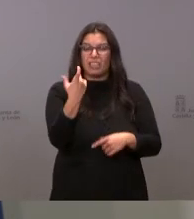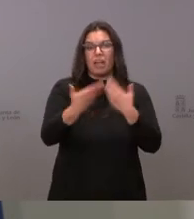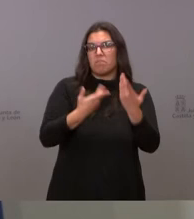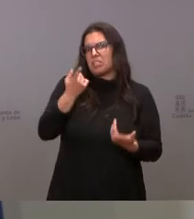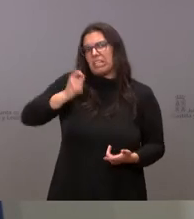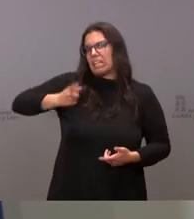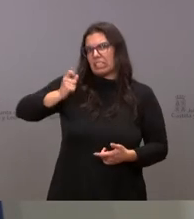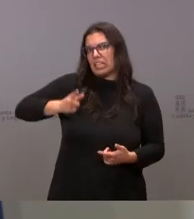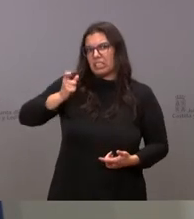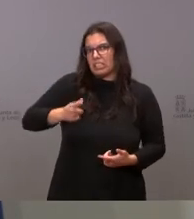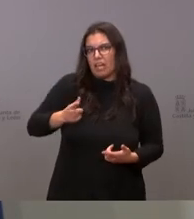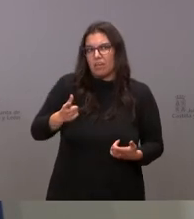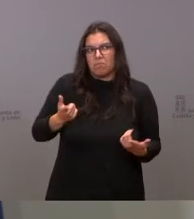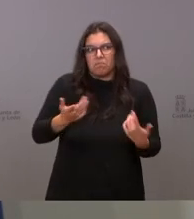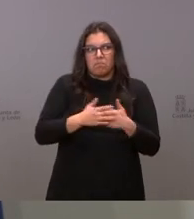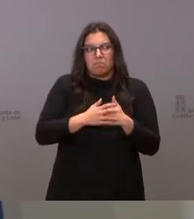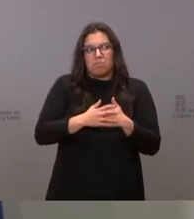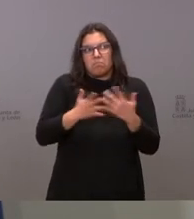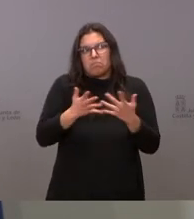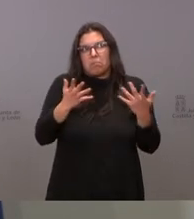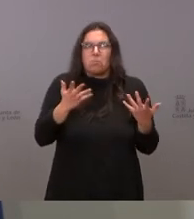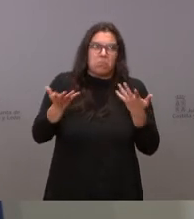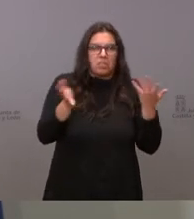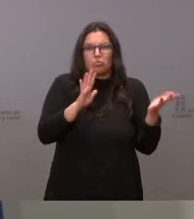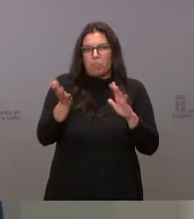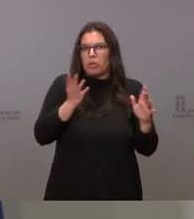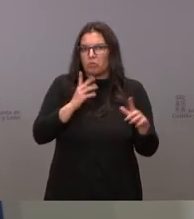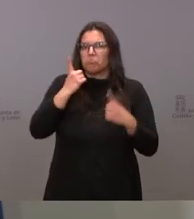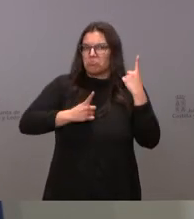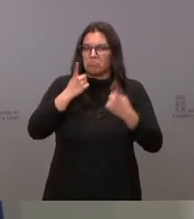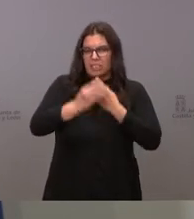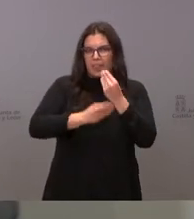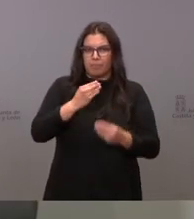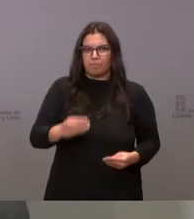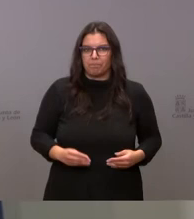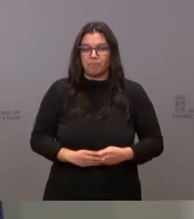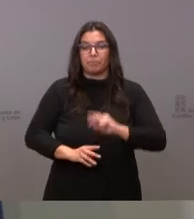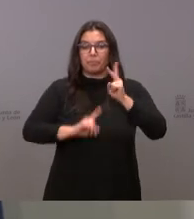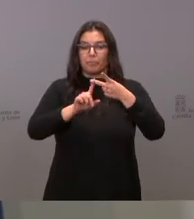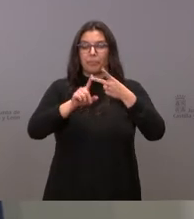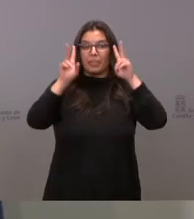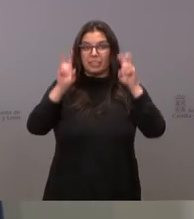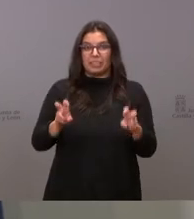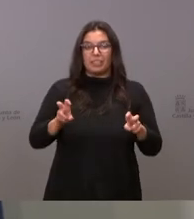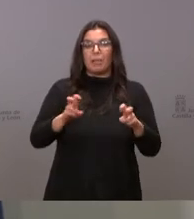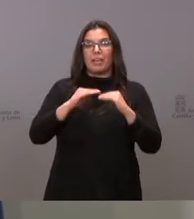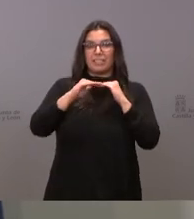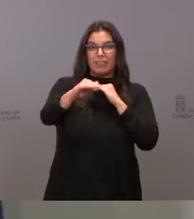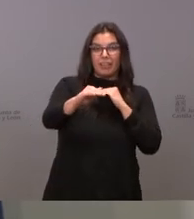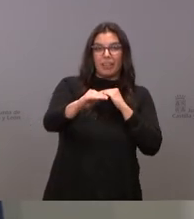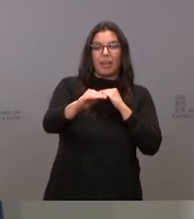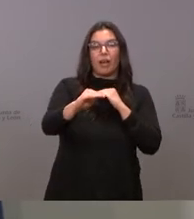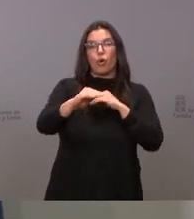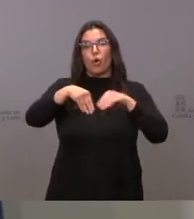práctica no diría habitual pero que sí que hemos tenido en alguna ocasión. Sobre el asunto de la estabilidad y las